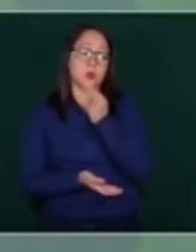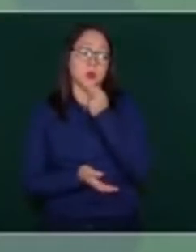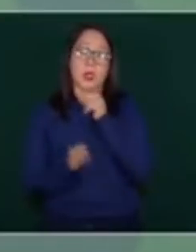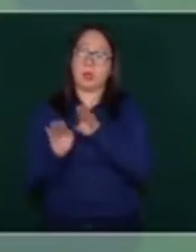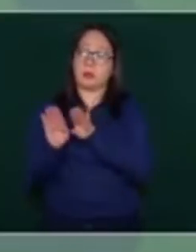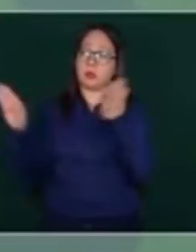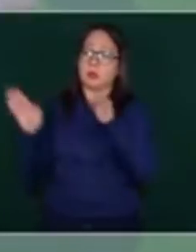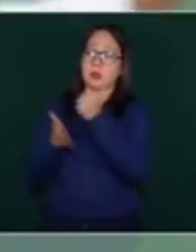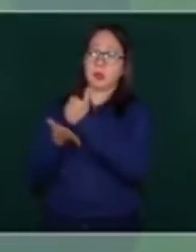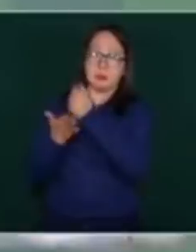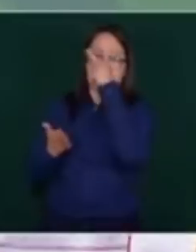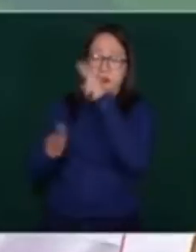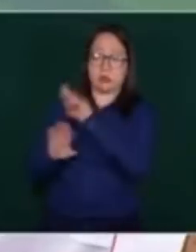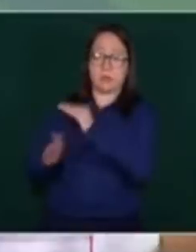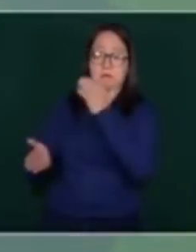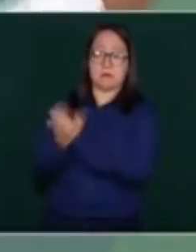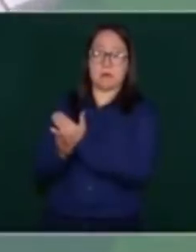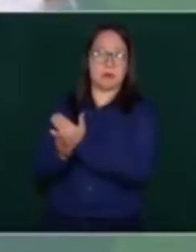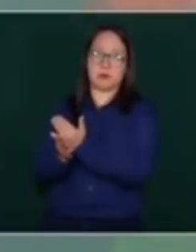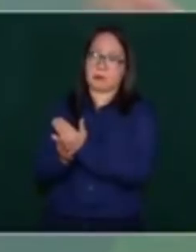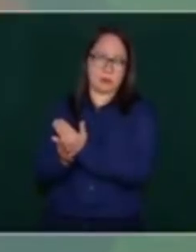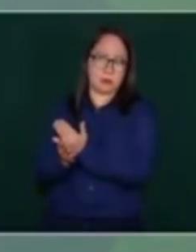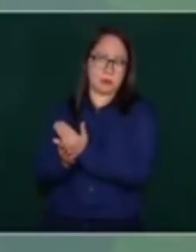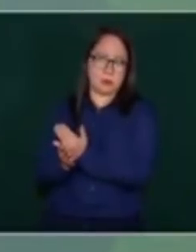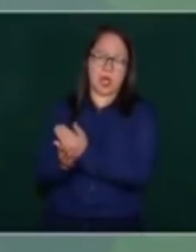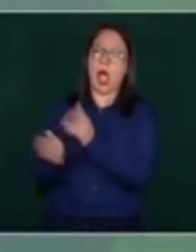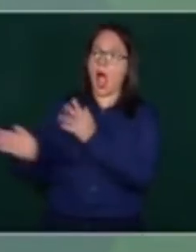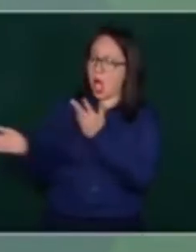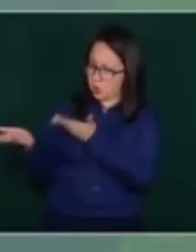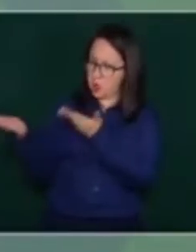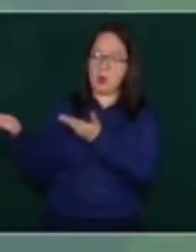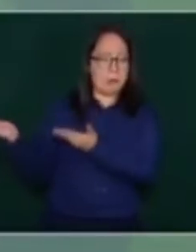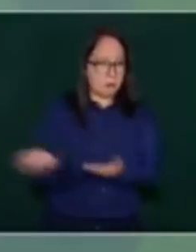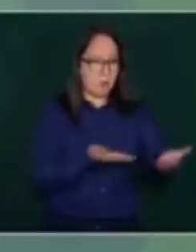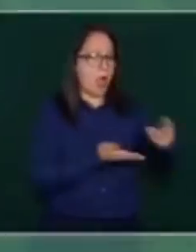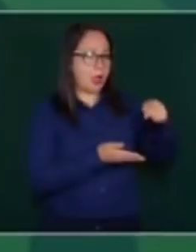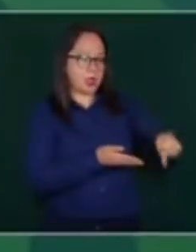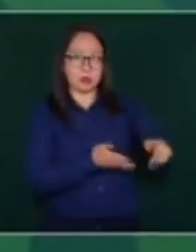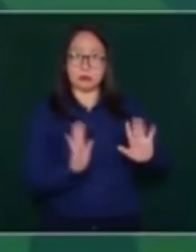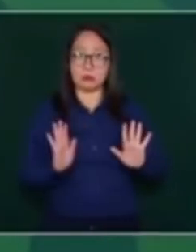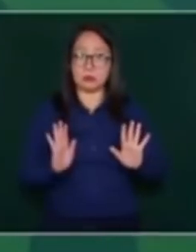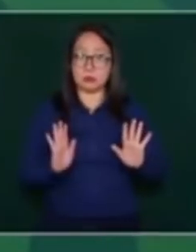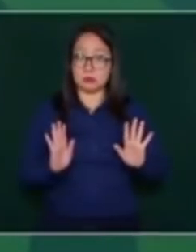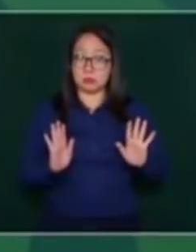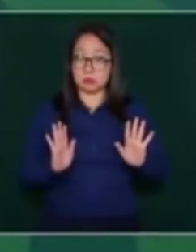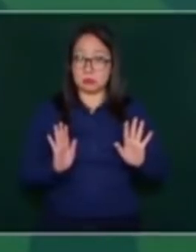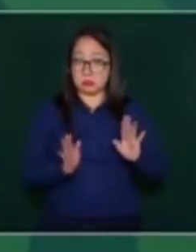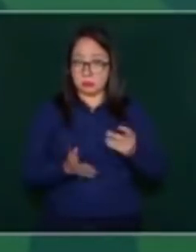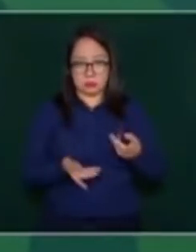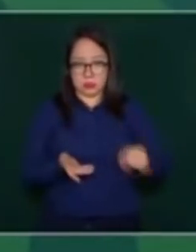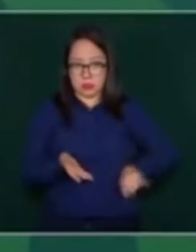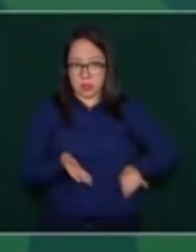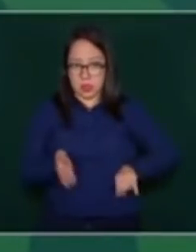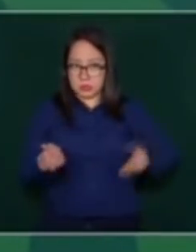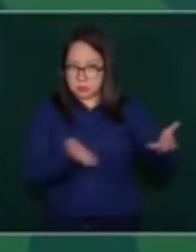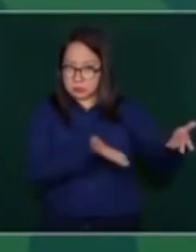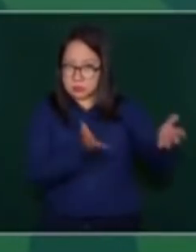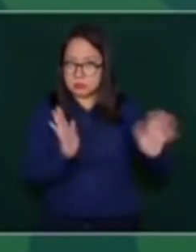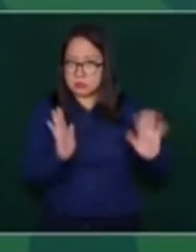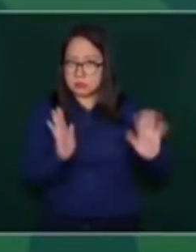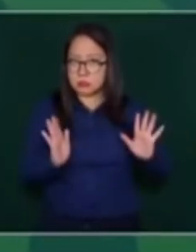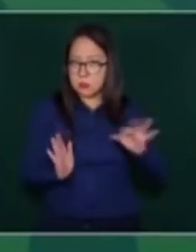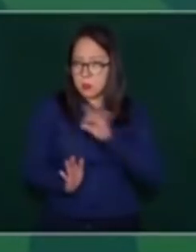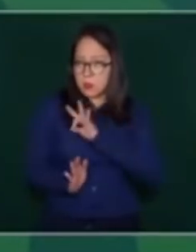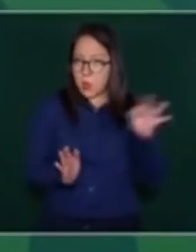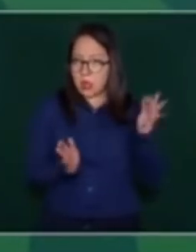aeropuerto de la Ciudad de México, los vas a tener acá, por interés público y porque tenemos la